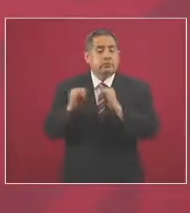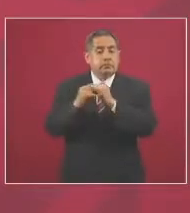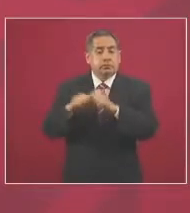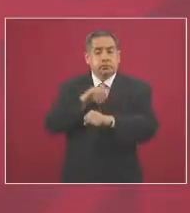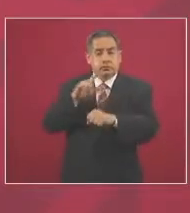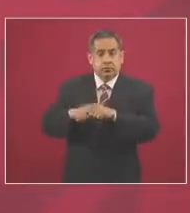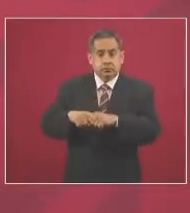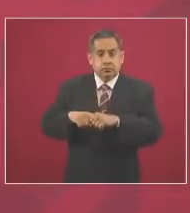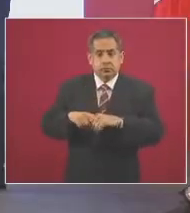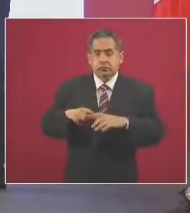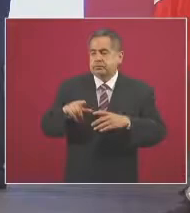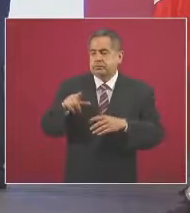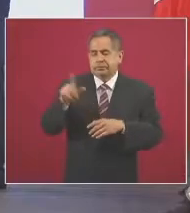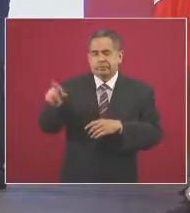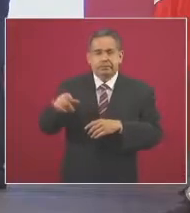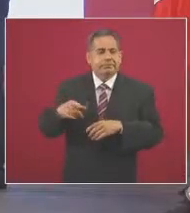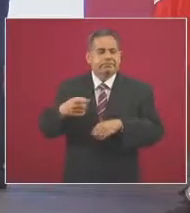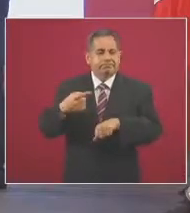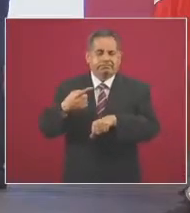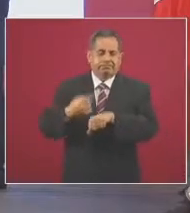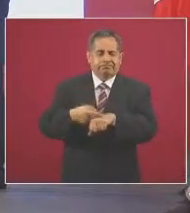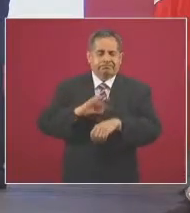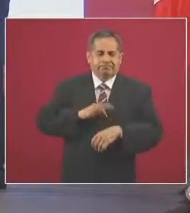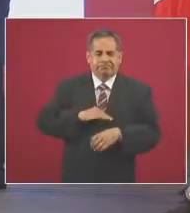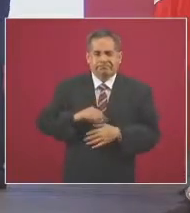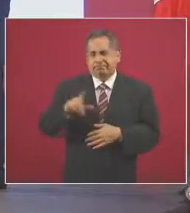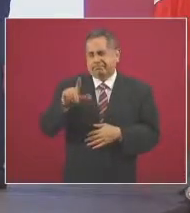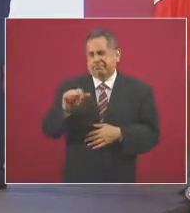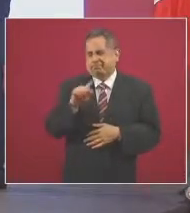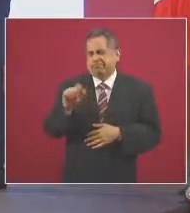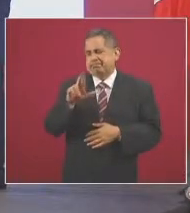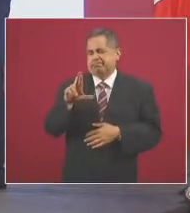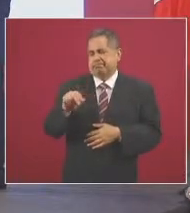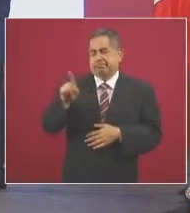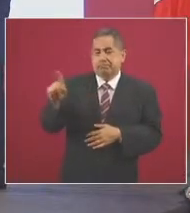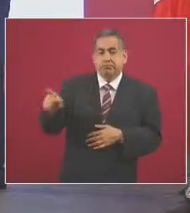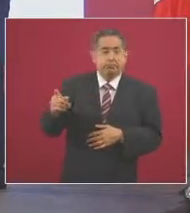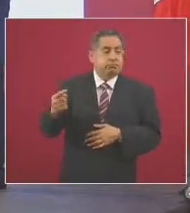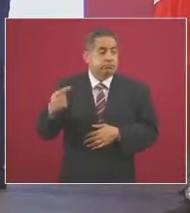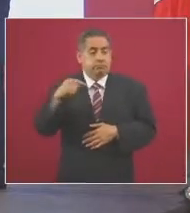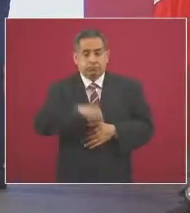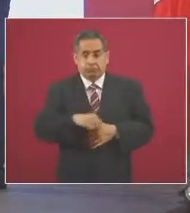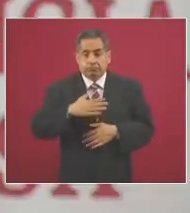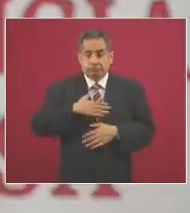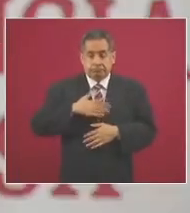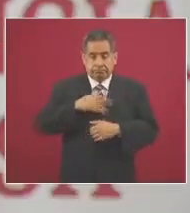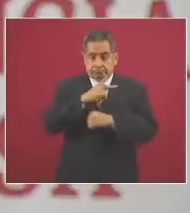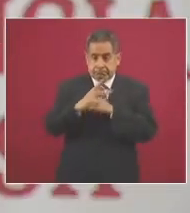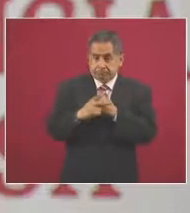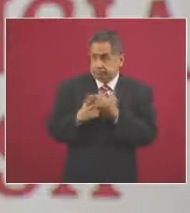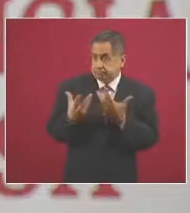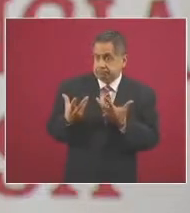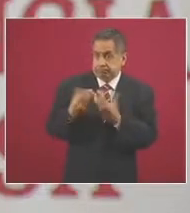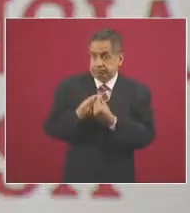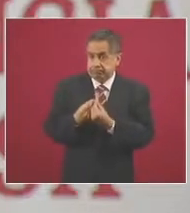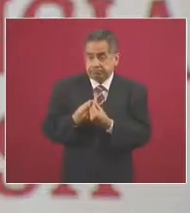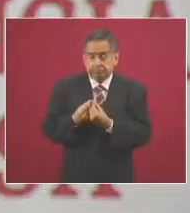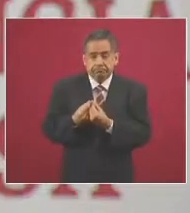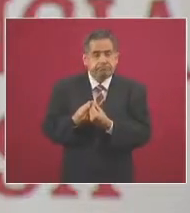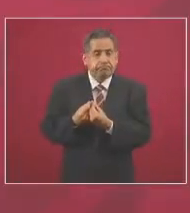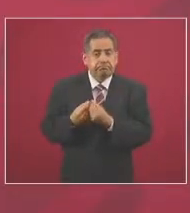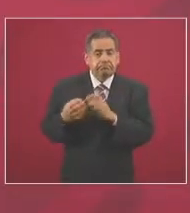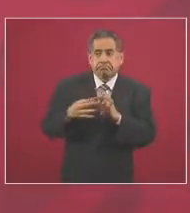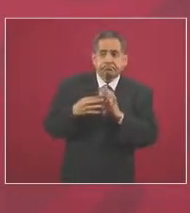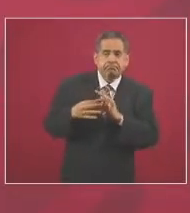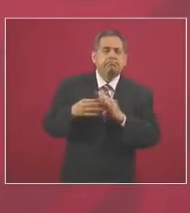Y en la búsqueda de tratamiento y vacunas contra el virus más famoso del 2020, Marcelo Ebrard explicó que México participará en los